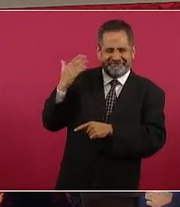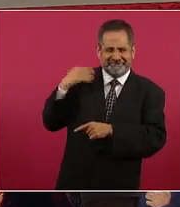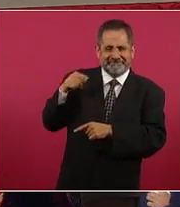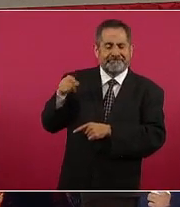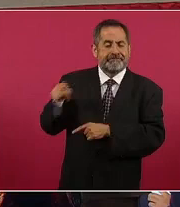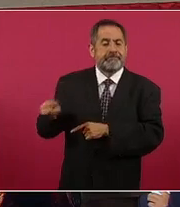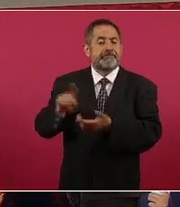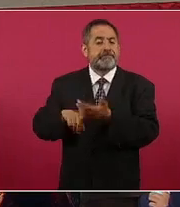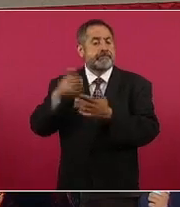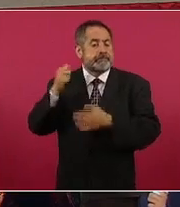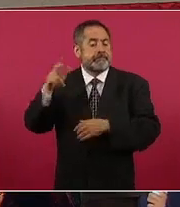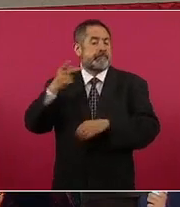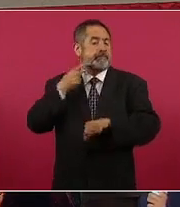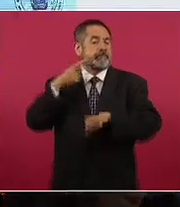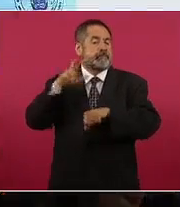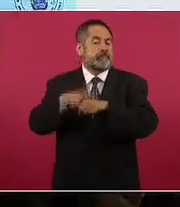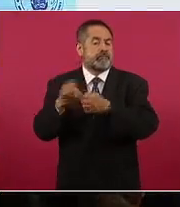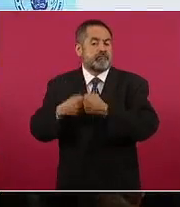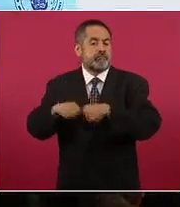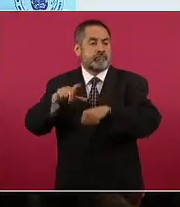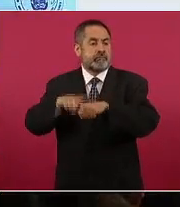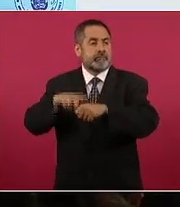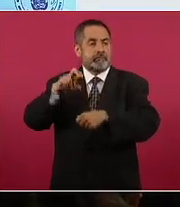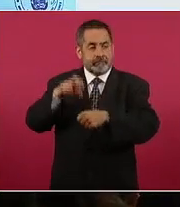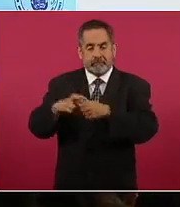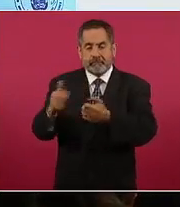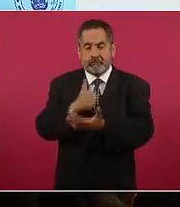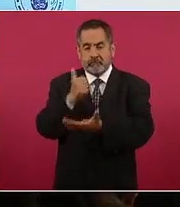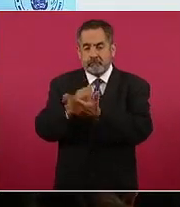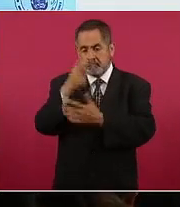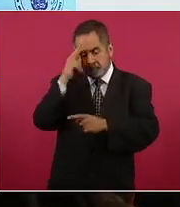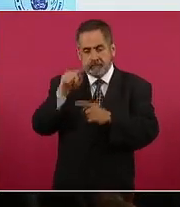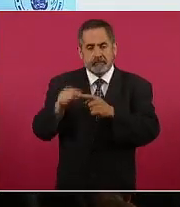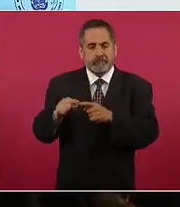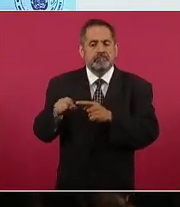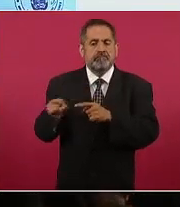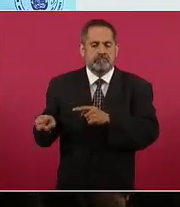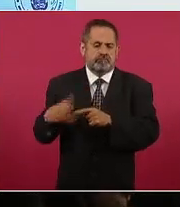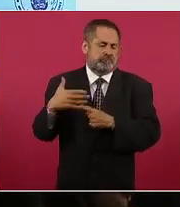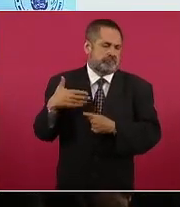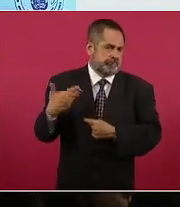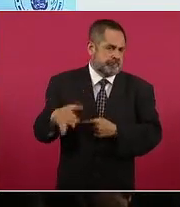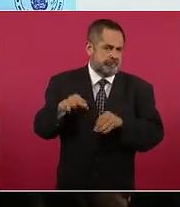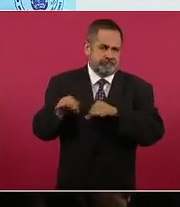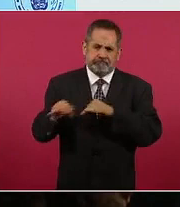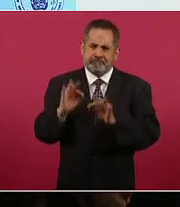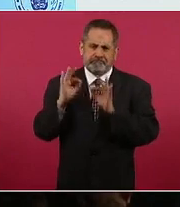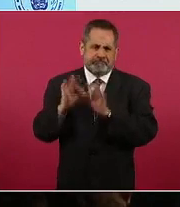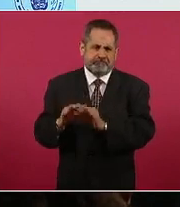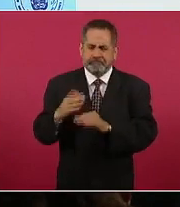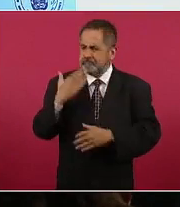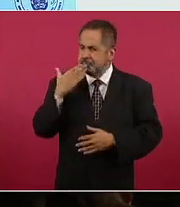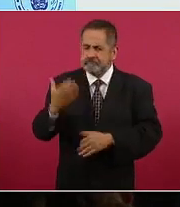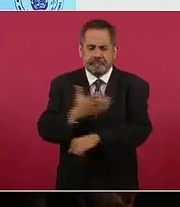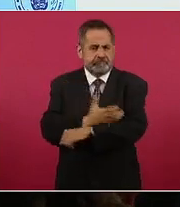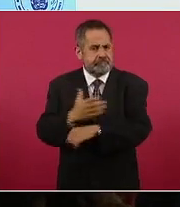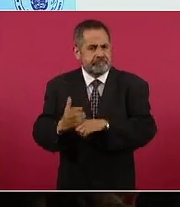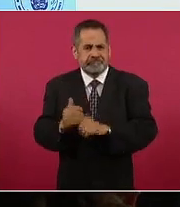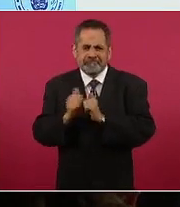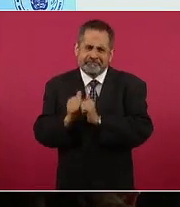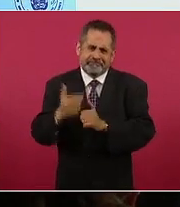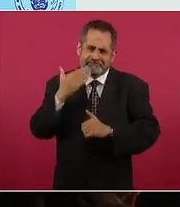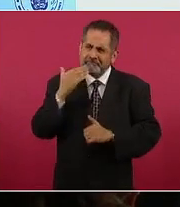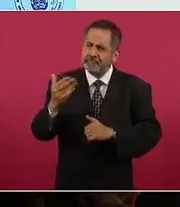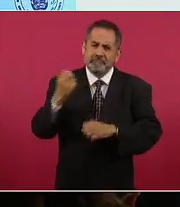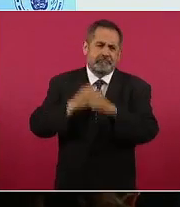fue procuradora social de la Ciudad de México, ya lo había sido antes, hizo un brillante papel, también una compañera entrañable de hace